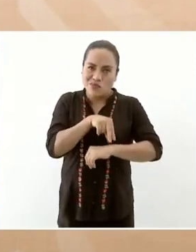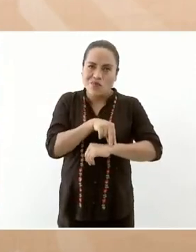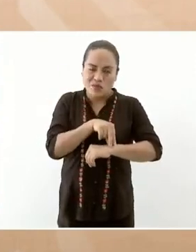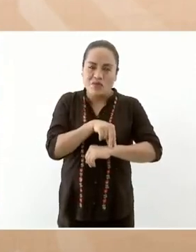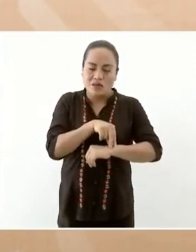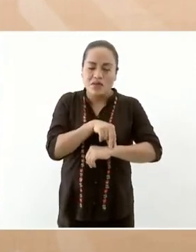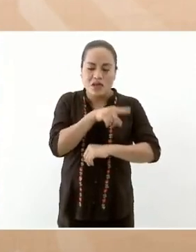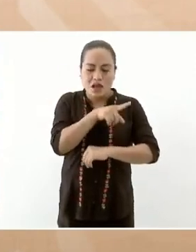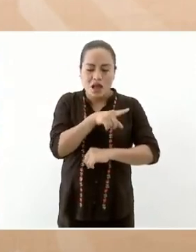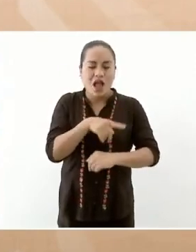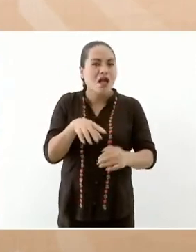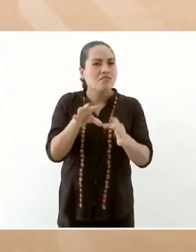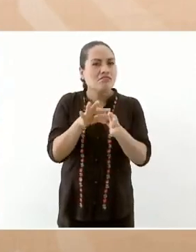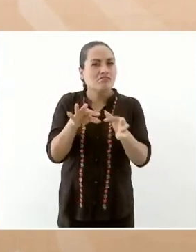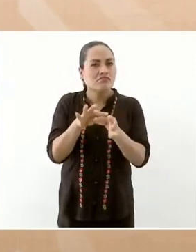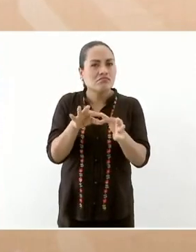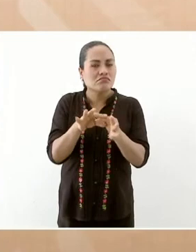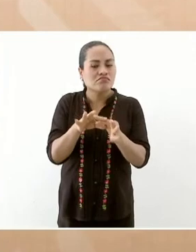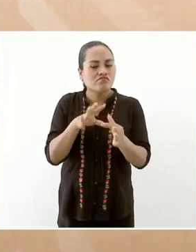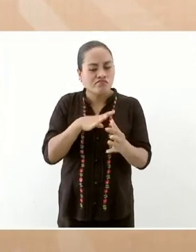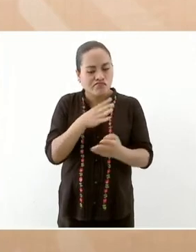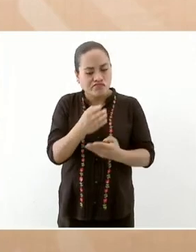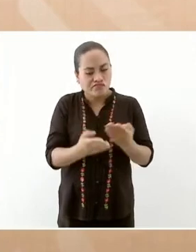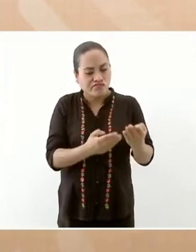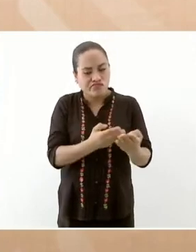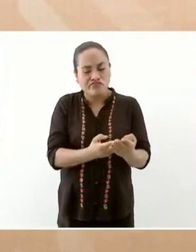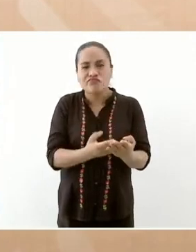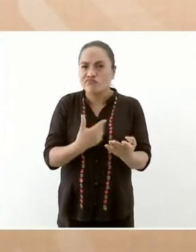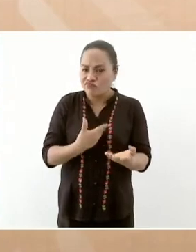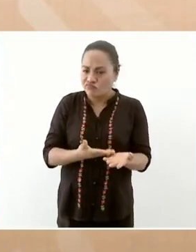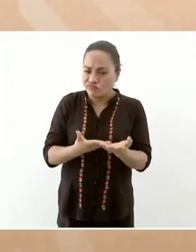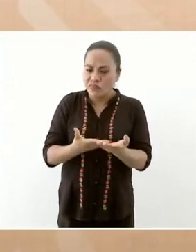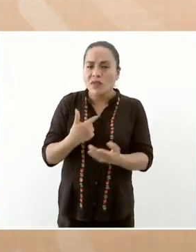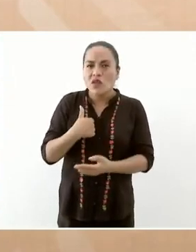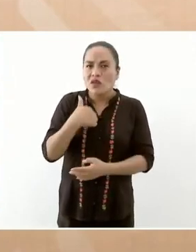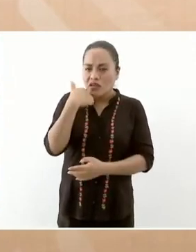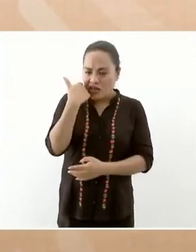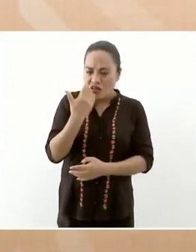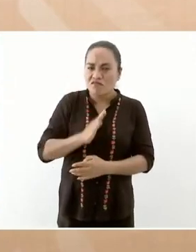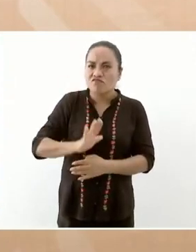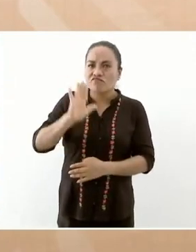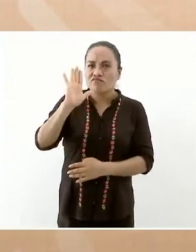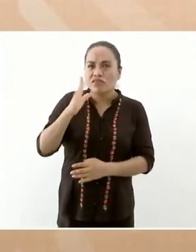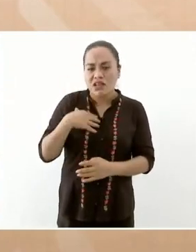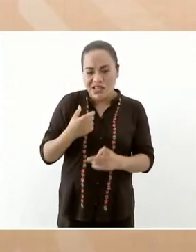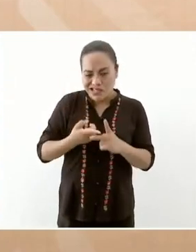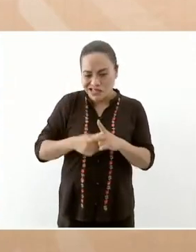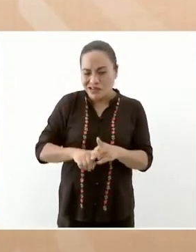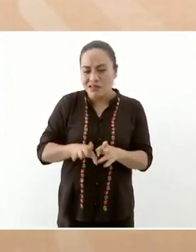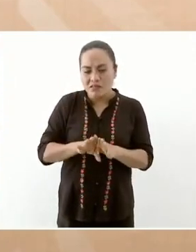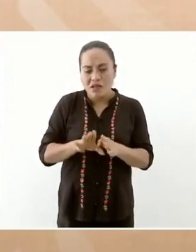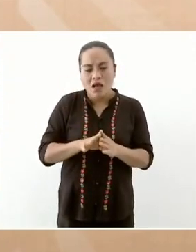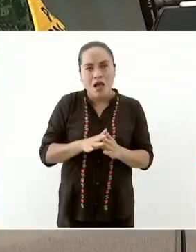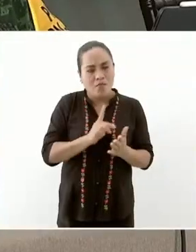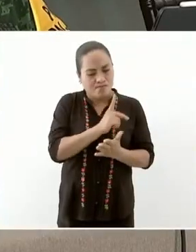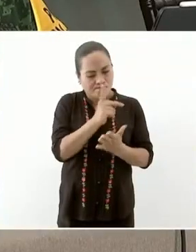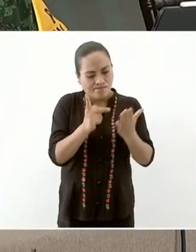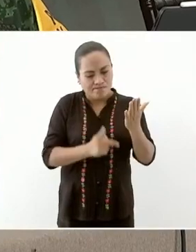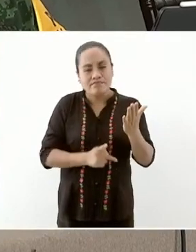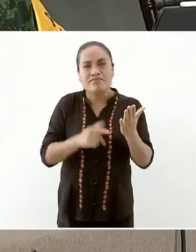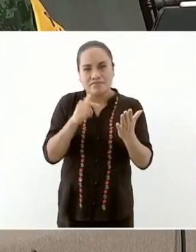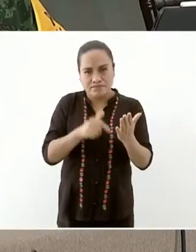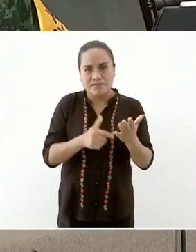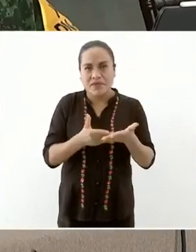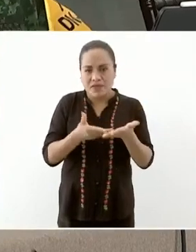que quería iniciar con el modelo que se está aplicando que